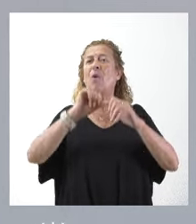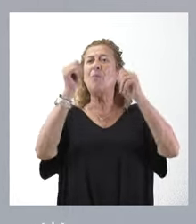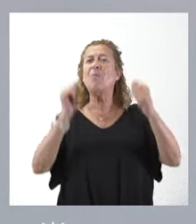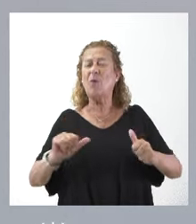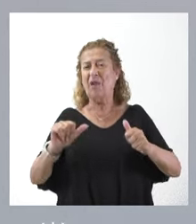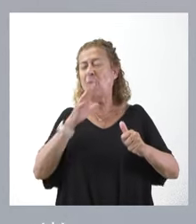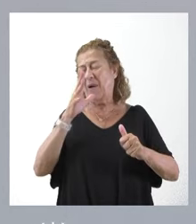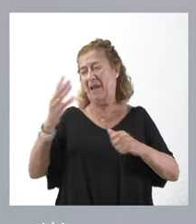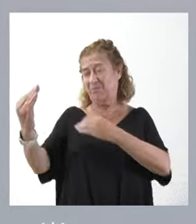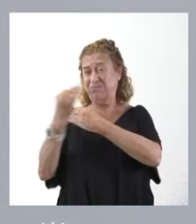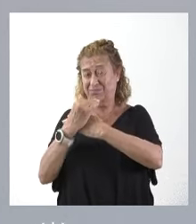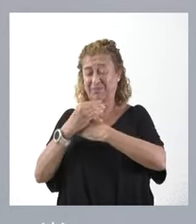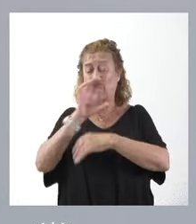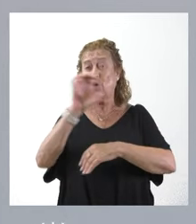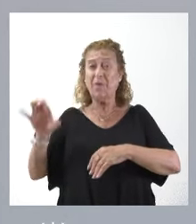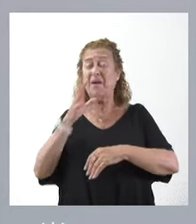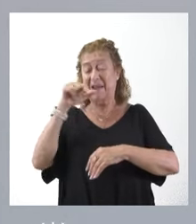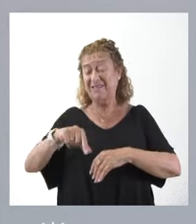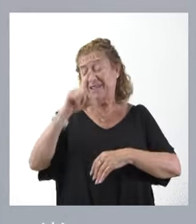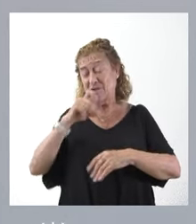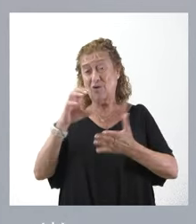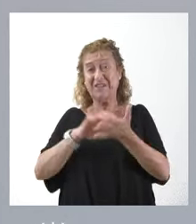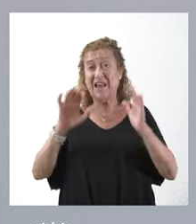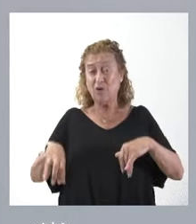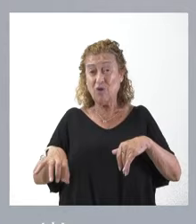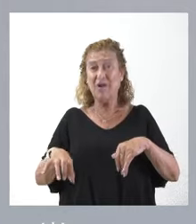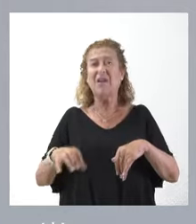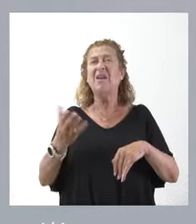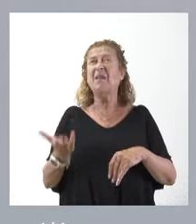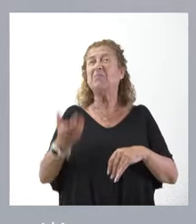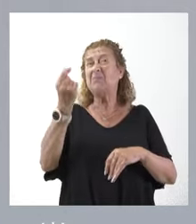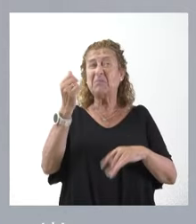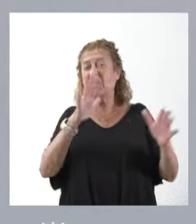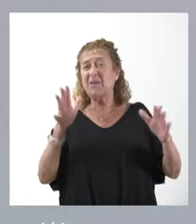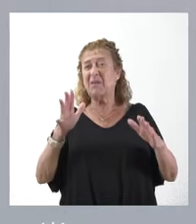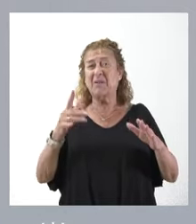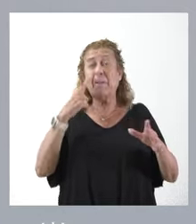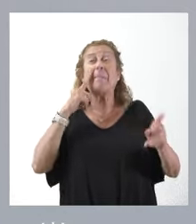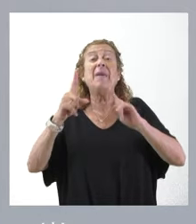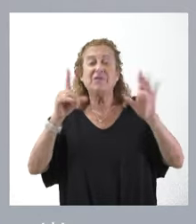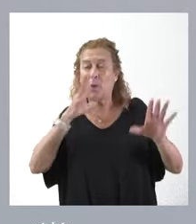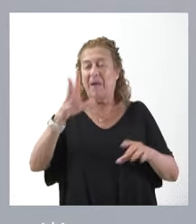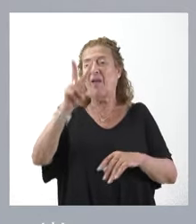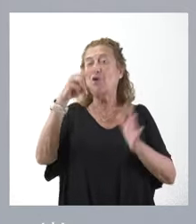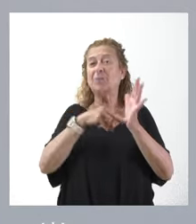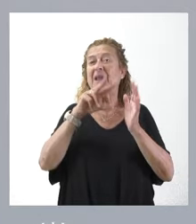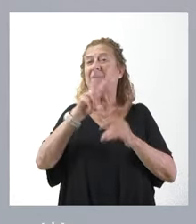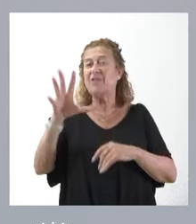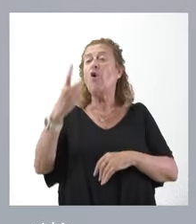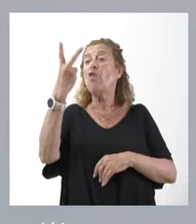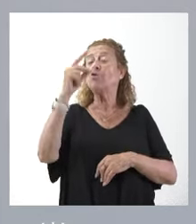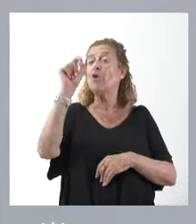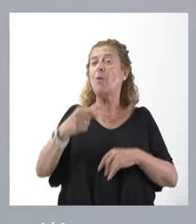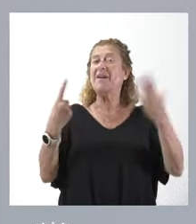geotrómica para el crecimiento de este año en Castilla y León ascendería, en términos de previsión, para el 2025 al 2,6%.